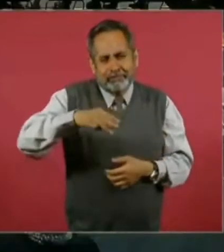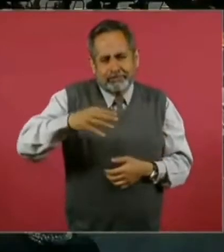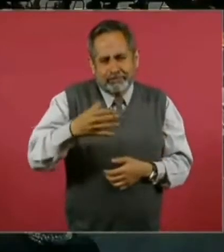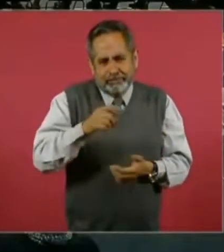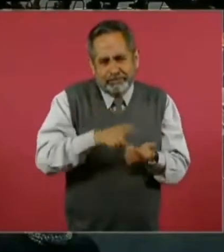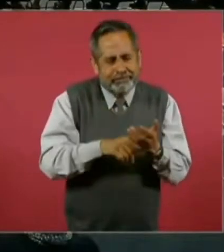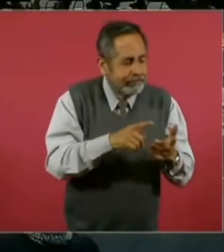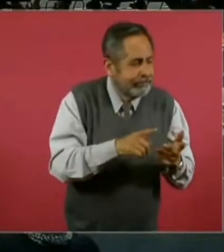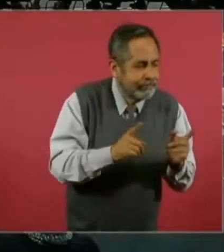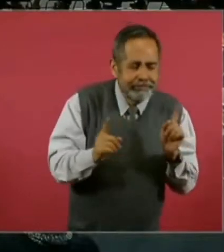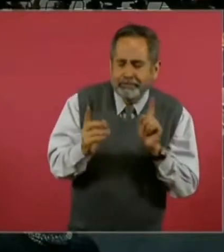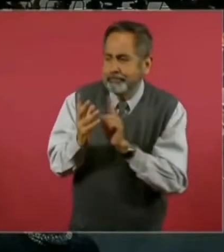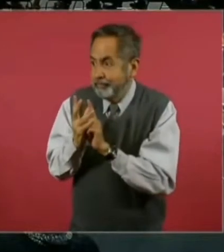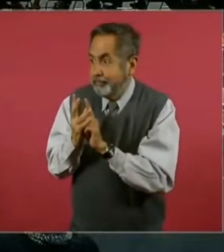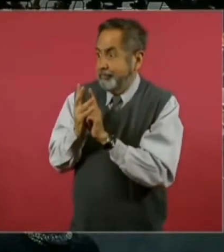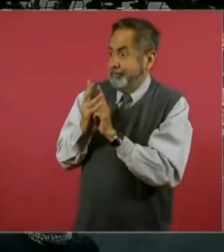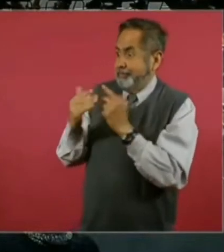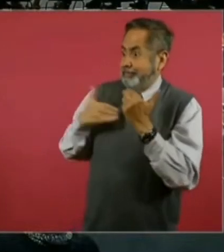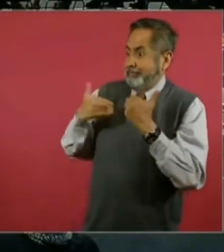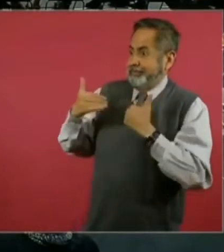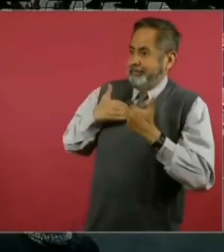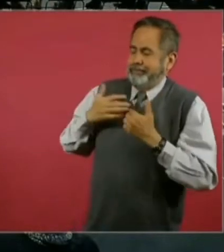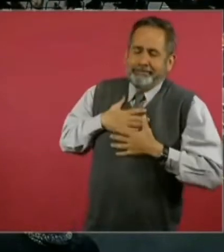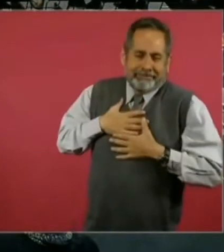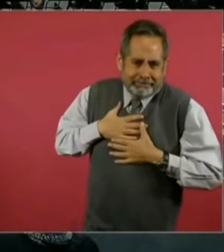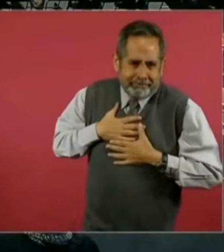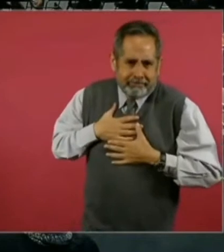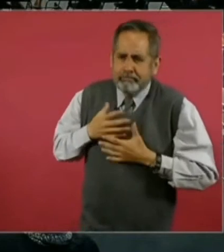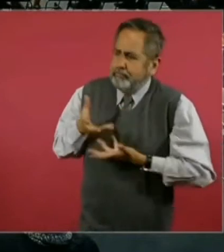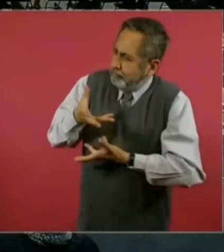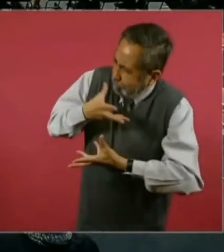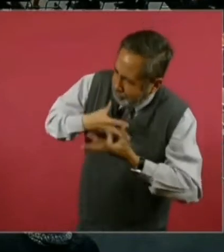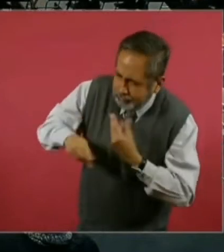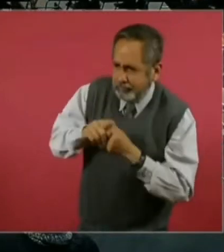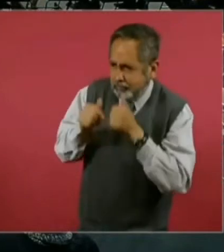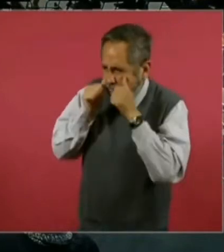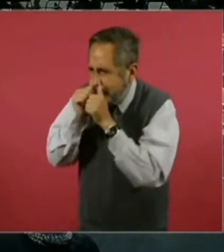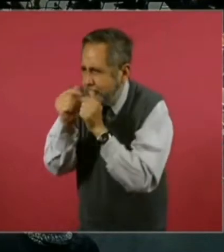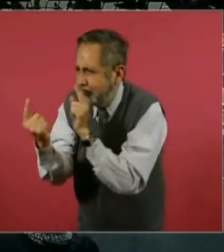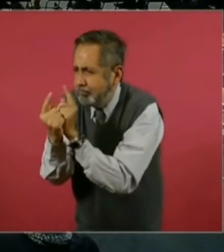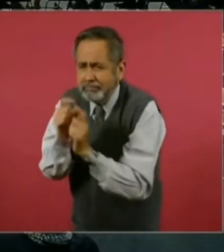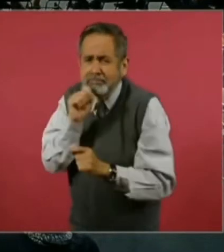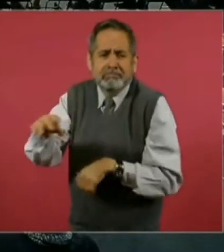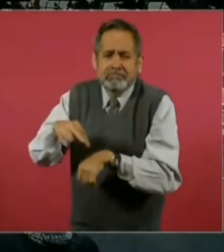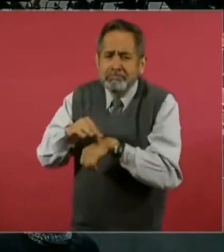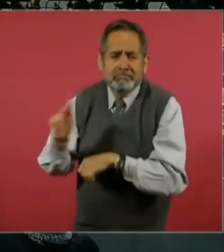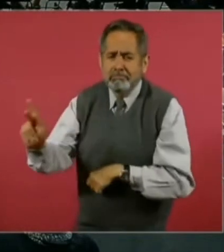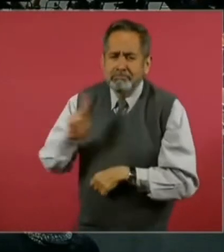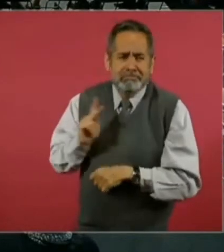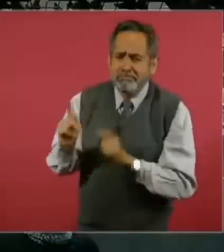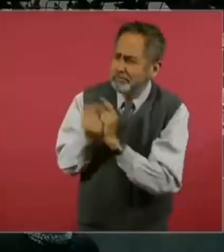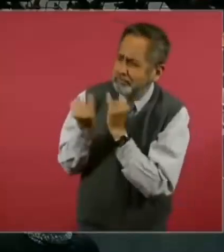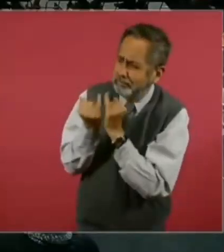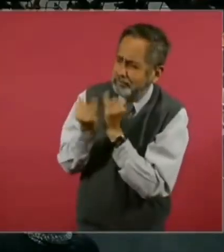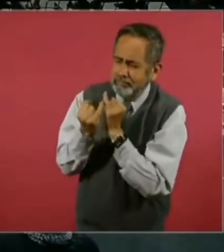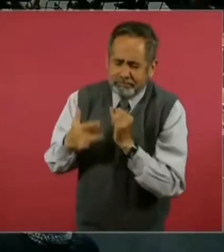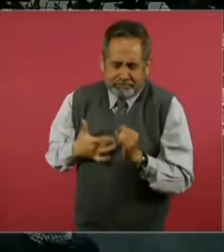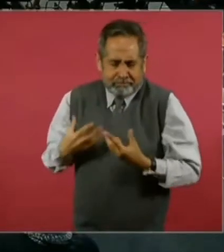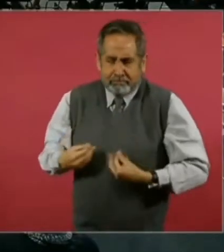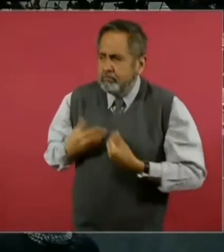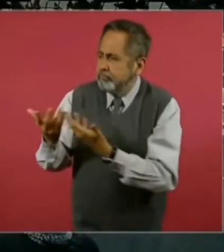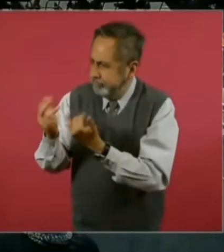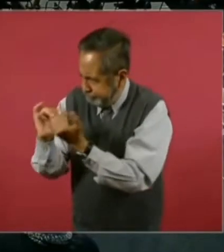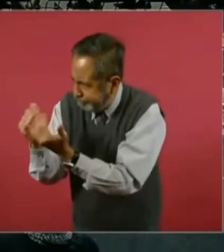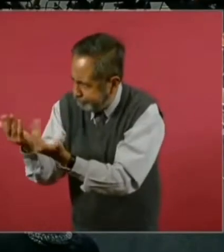no puedo decir que no soy hijo del pueblo y que no correspondo al interés de nuestra gente, lo cual es un gusto y un honor.